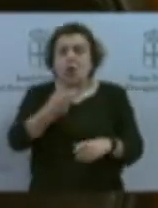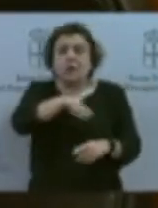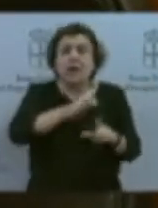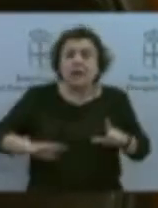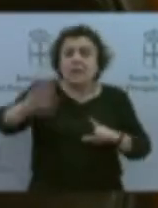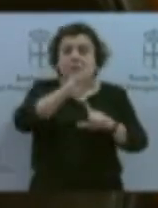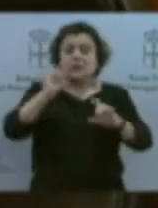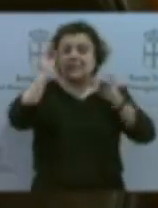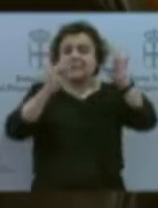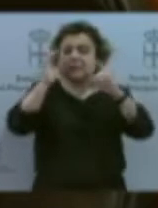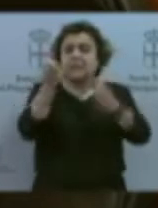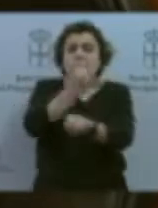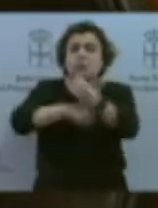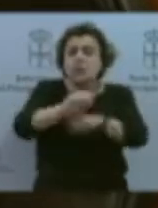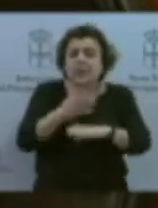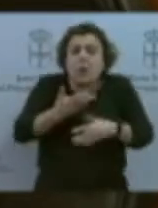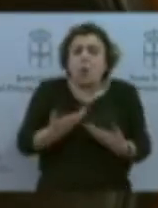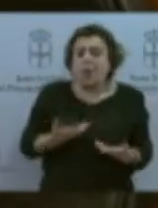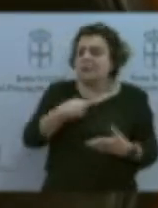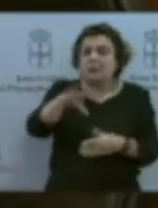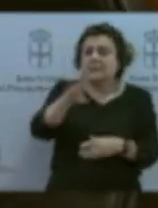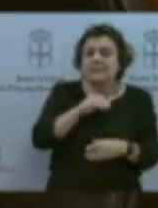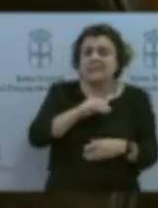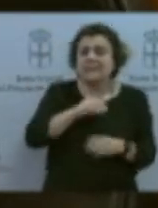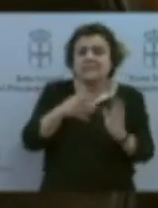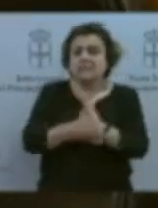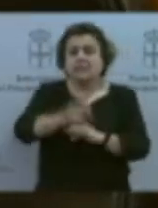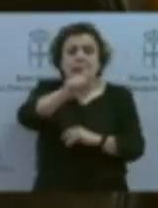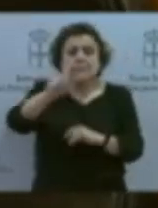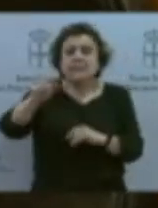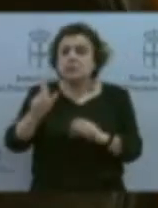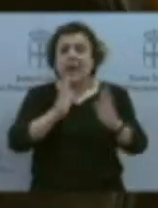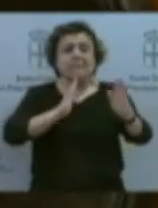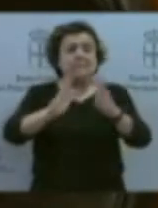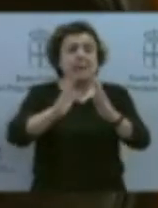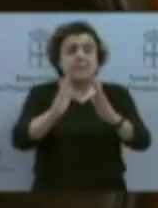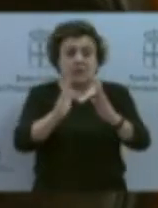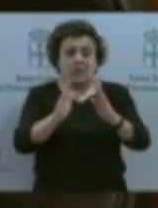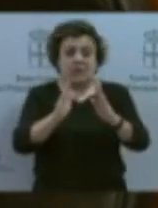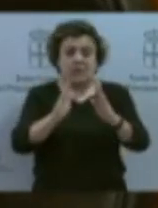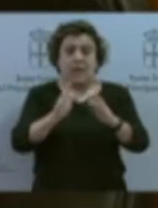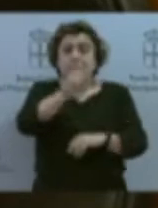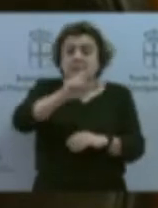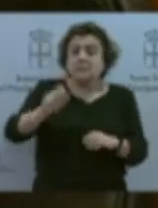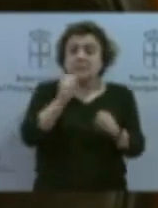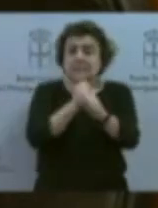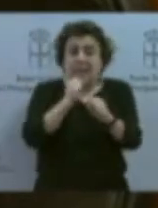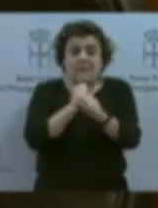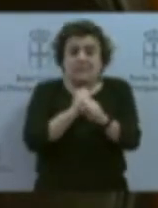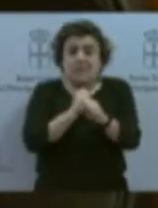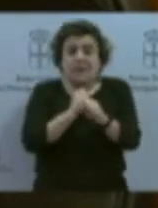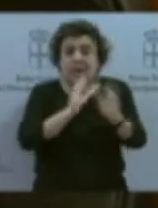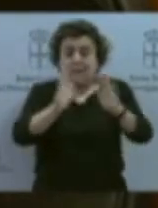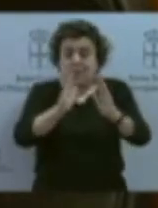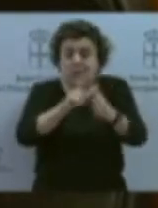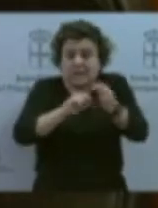son personal, que tienen personal temporal, que viven en épocas determinadas. Y entonces la situación en que estamos y que están viviendo es una situación